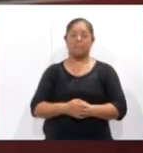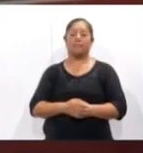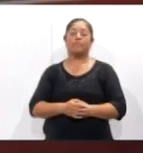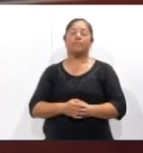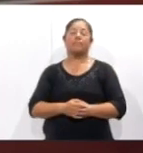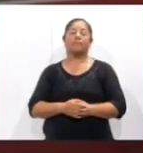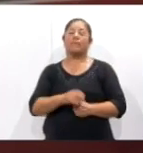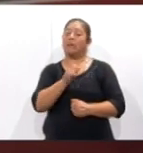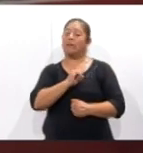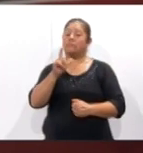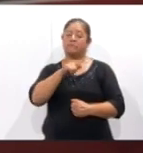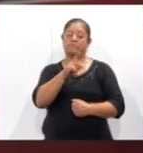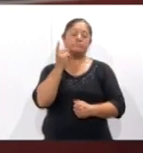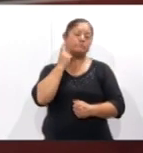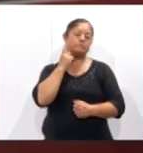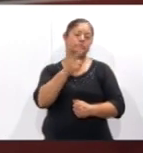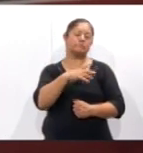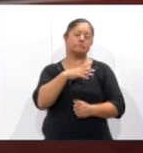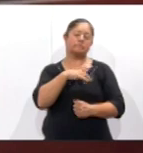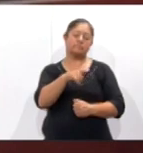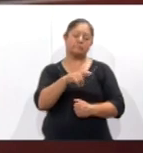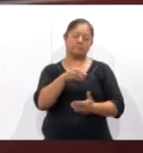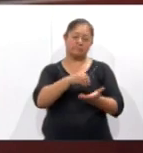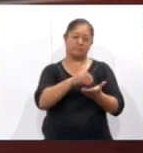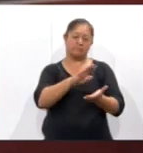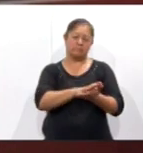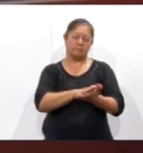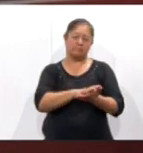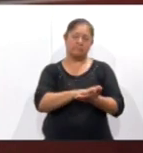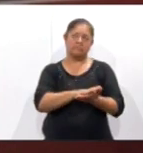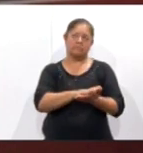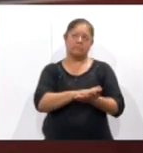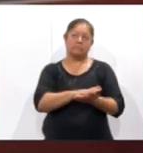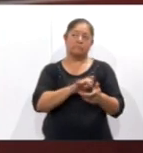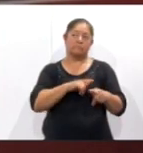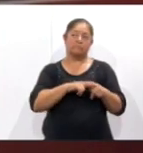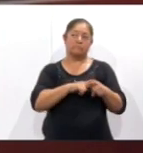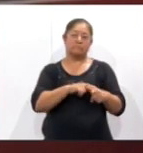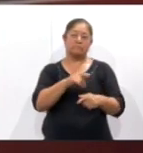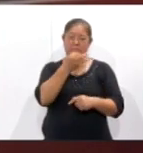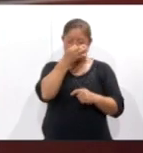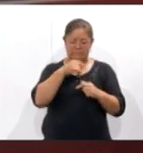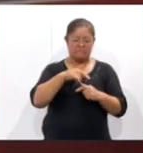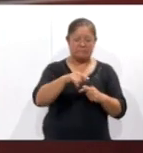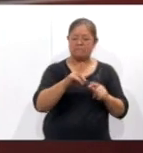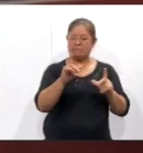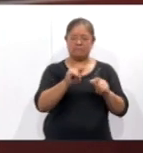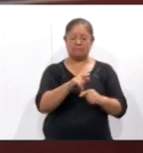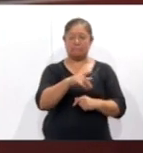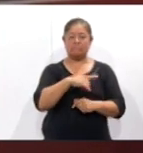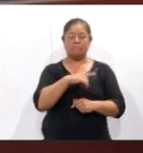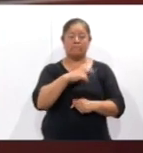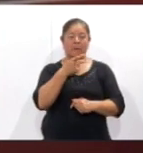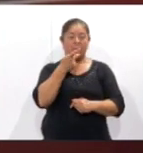Diputados celebrarán la sesión de instalación correspondiente y, a la brevedad, emitirán el dictamen por el cual se